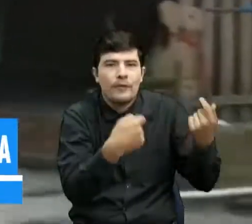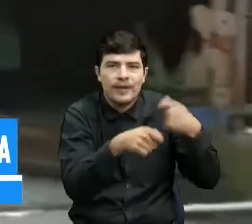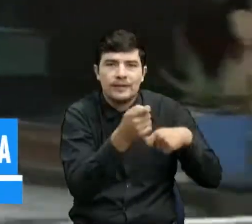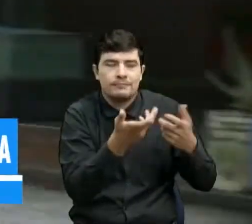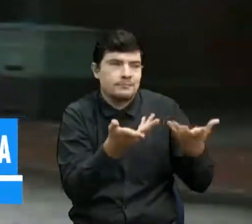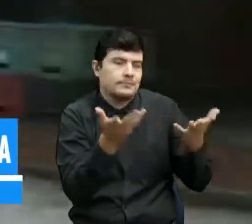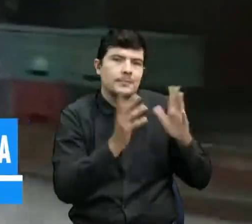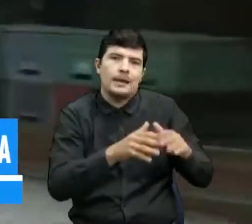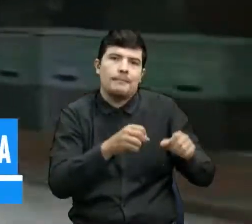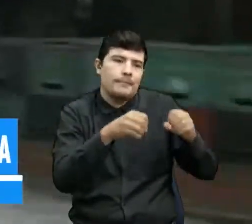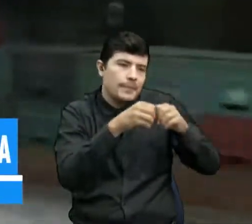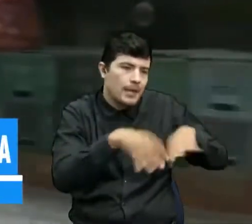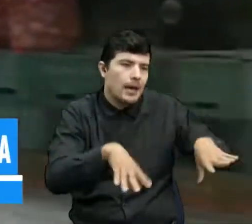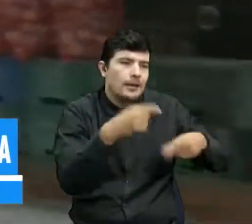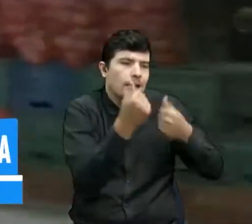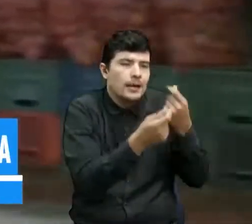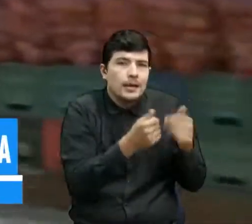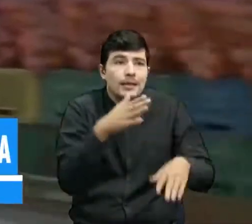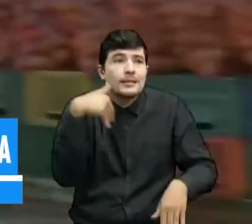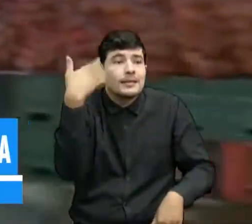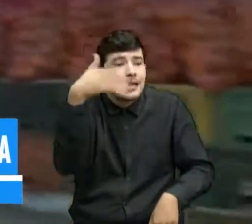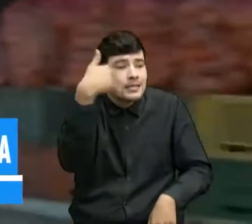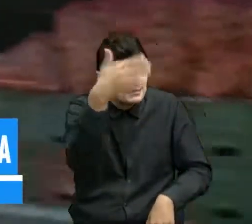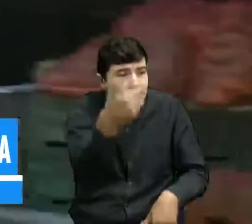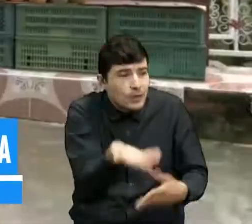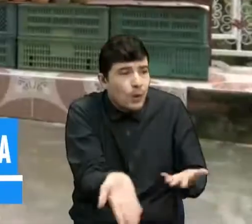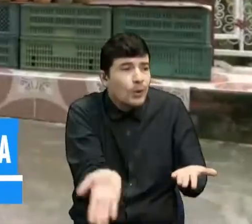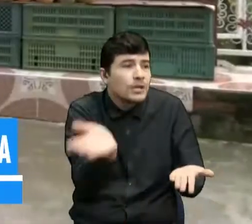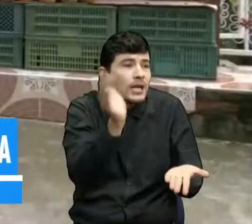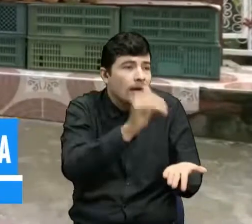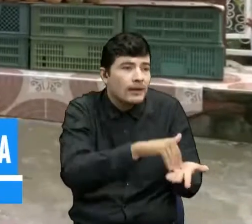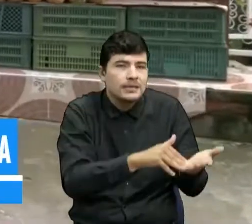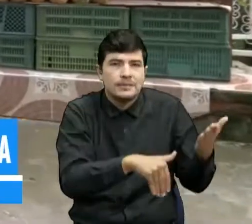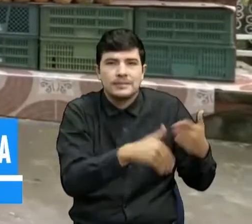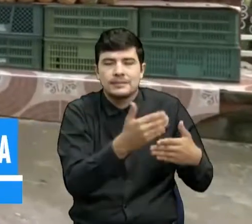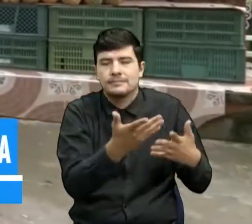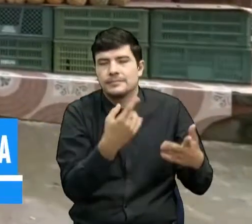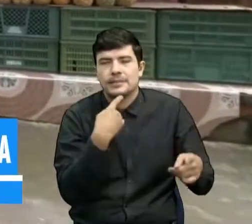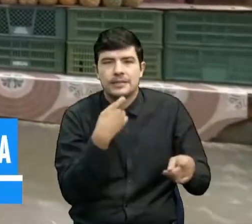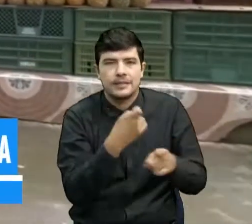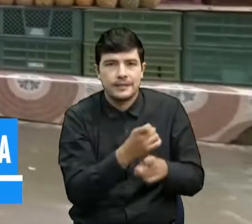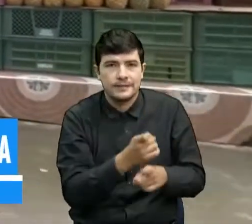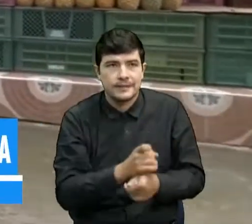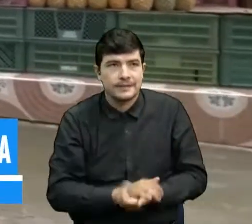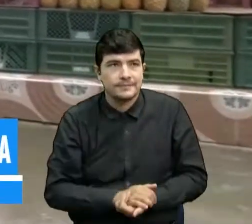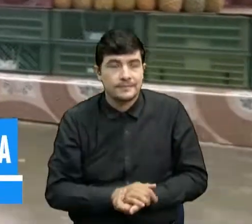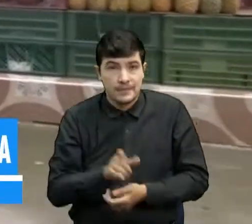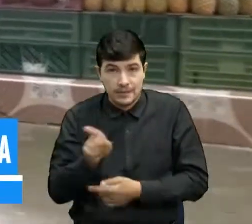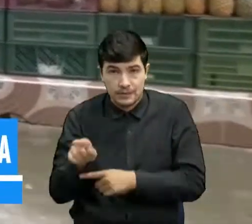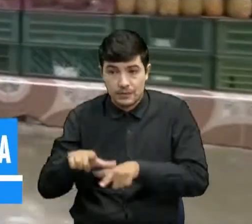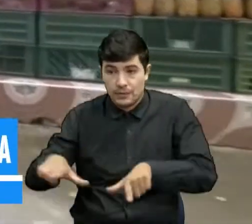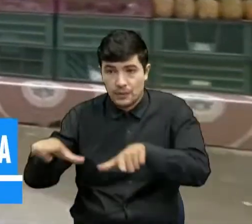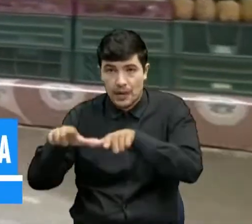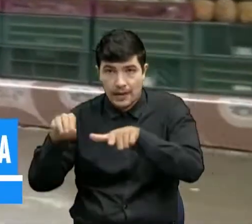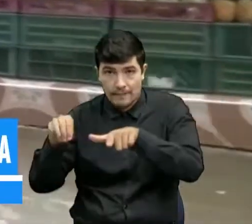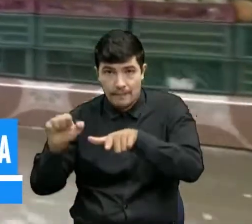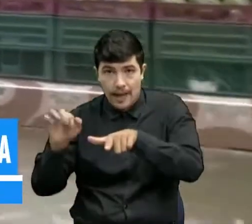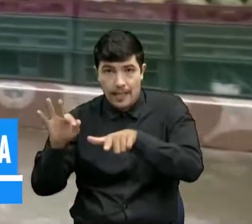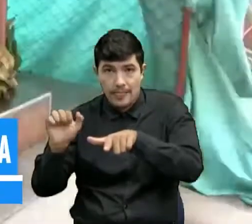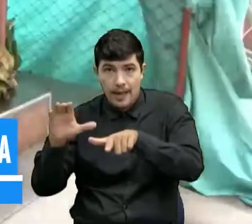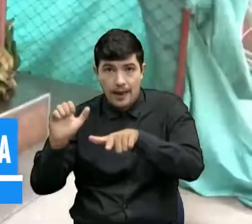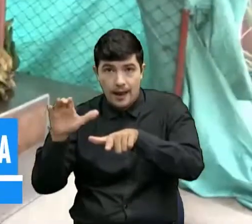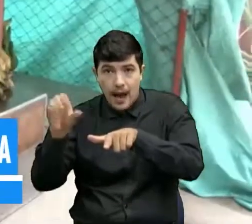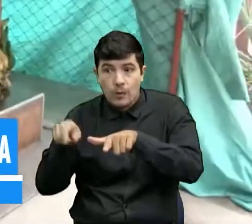Fracasa uno con los negocios porque después uno para volver uno otra vez a empezar de nuevo. Solo en el sector de Mata de Cacao, más de 30 familias